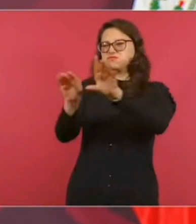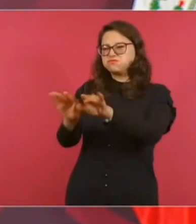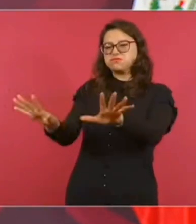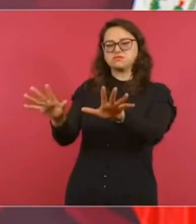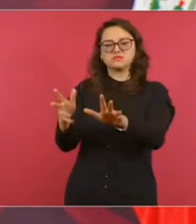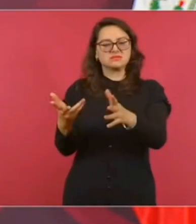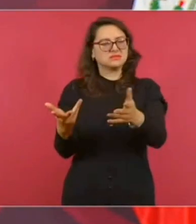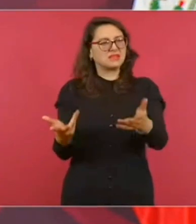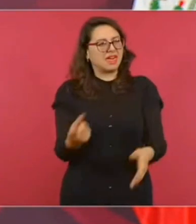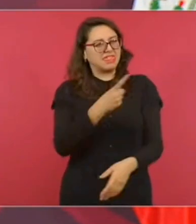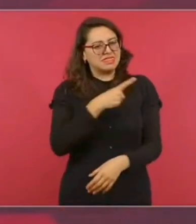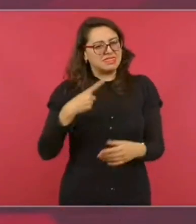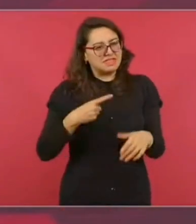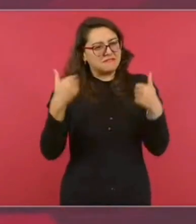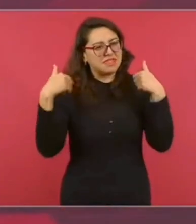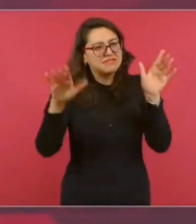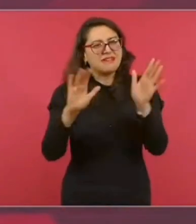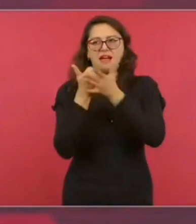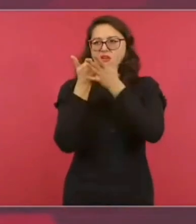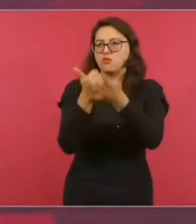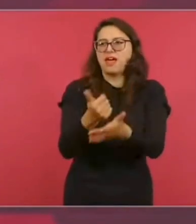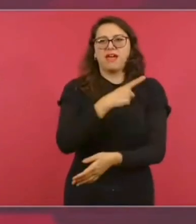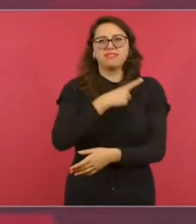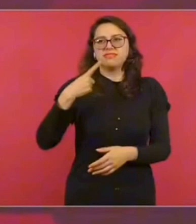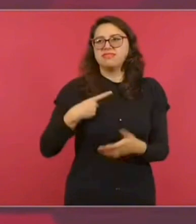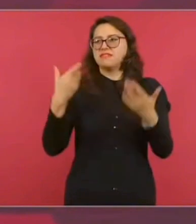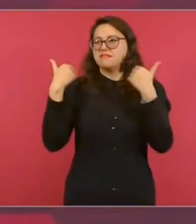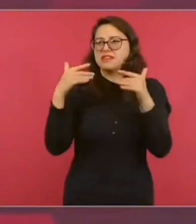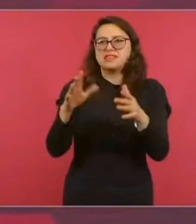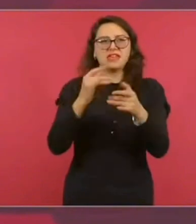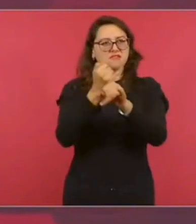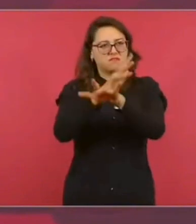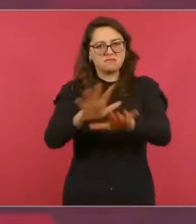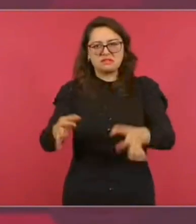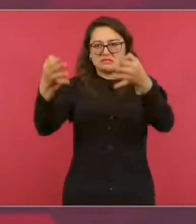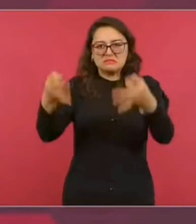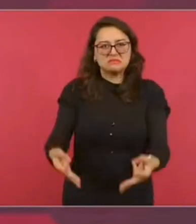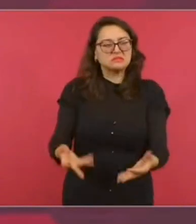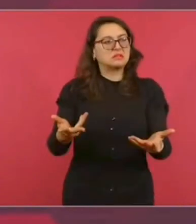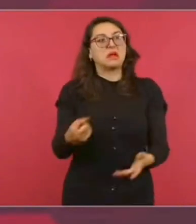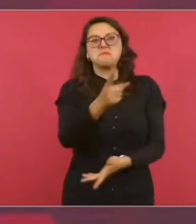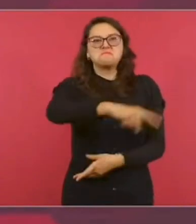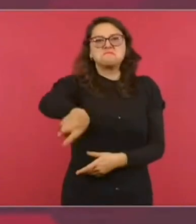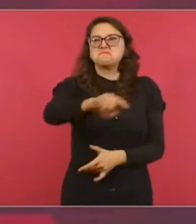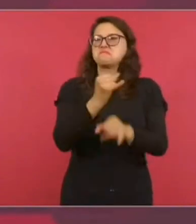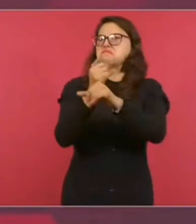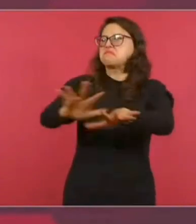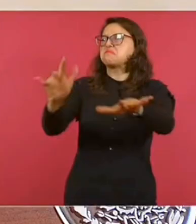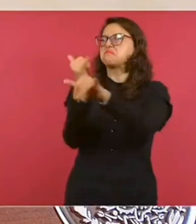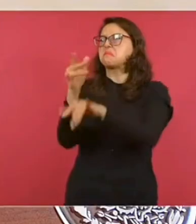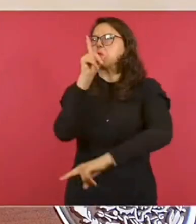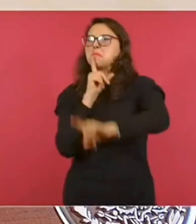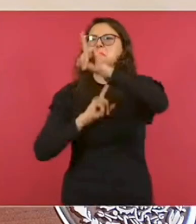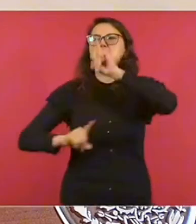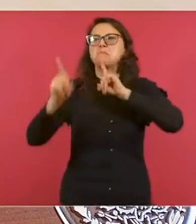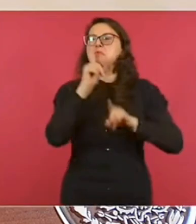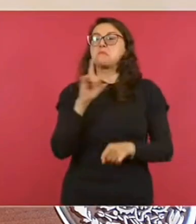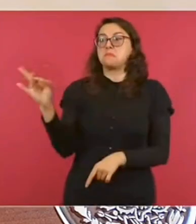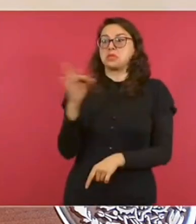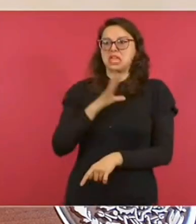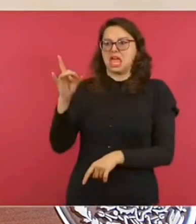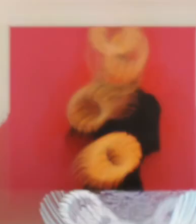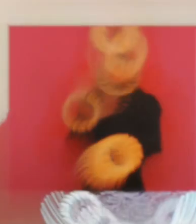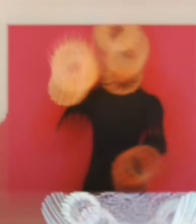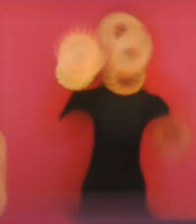atacar, a calumniar, a difundir mentiras, a temorizar a la gente. Ya